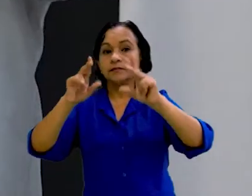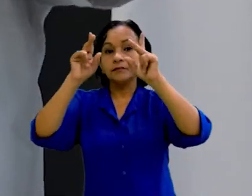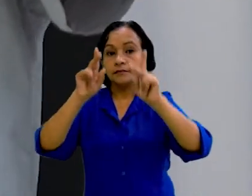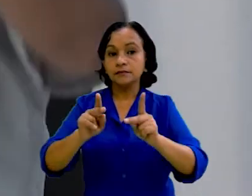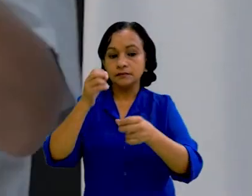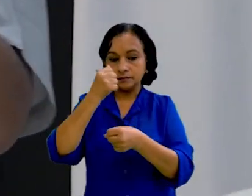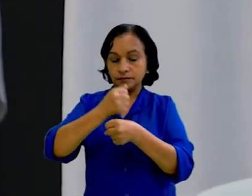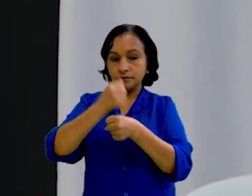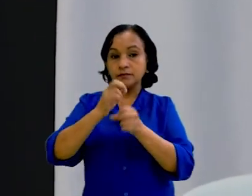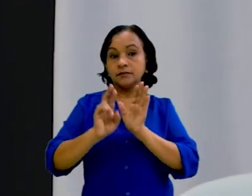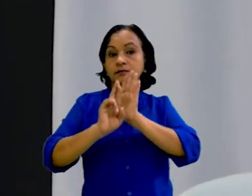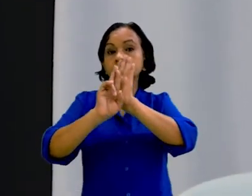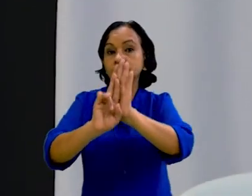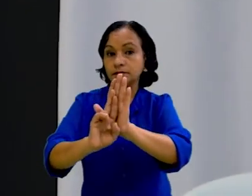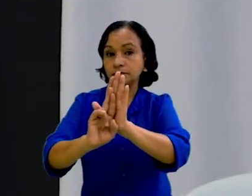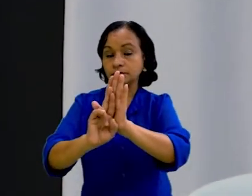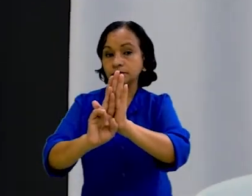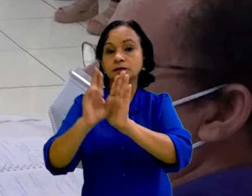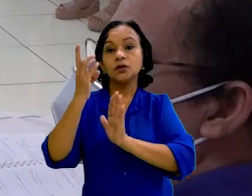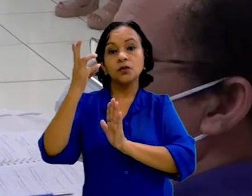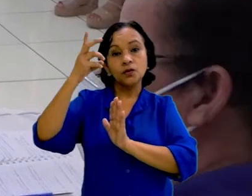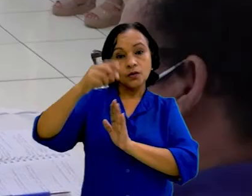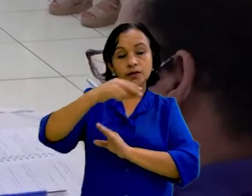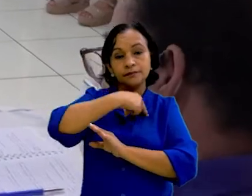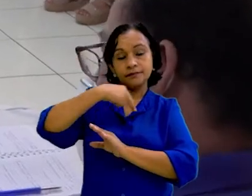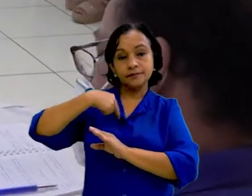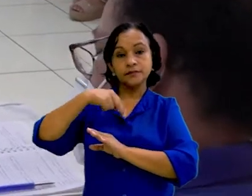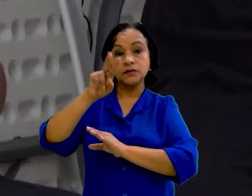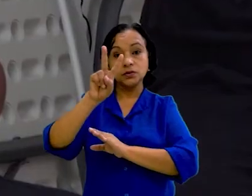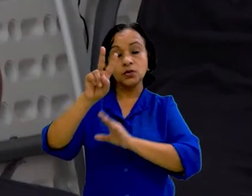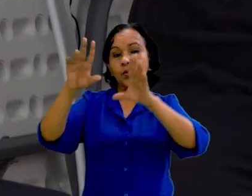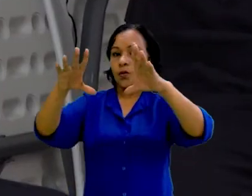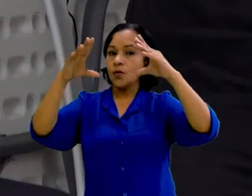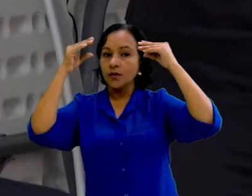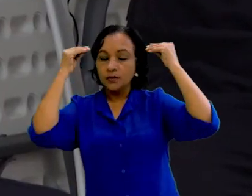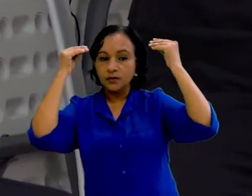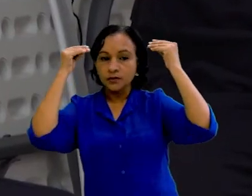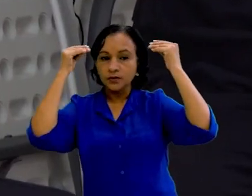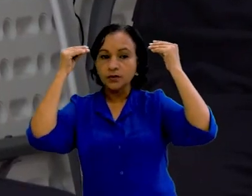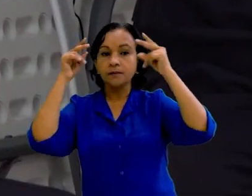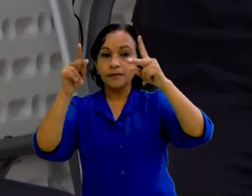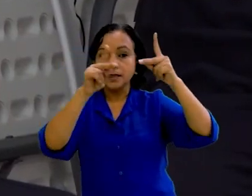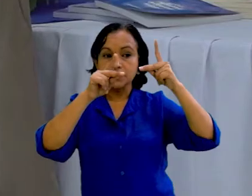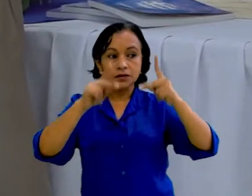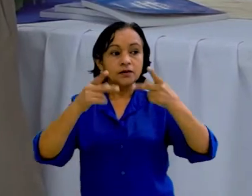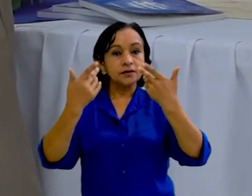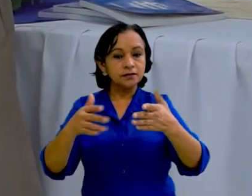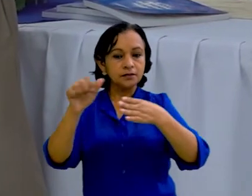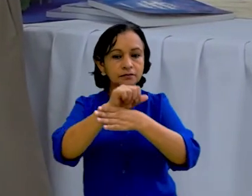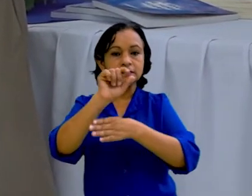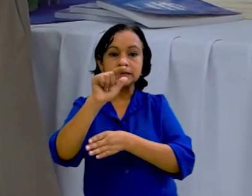personal que elabora en primera respuesta. A la fecha, se han desarrollado dos cursos con materiales nicaragüenses en los que se han